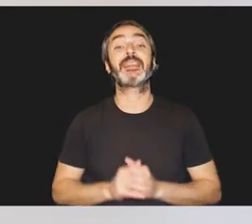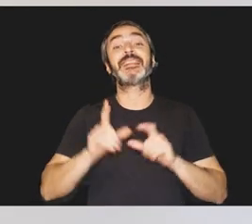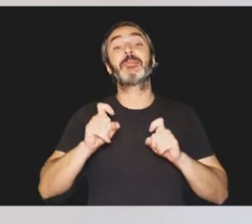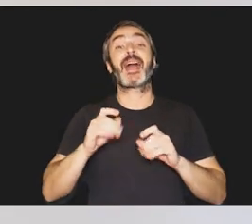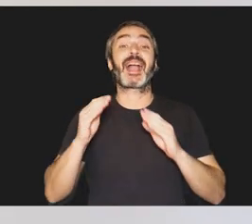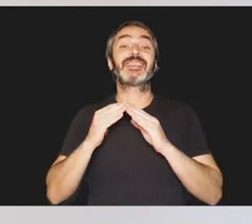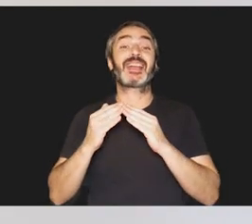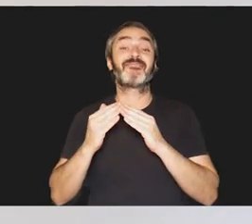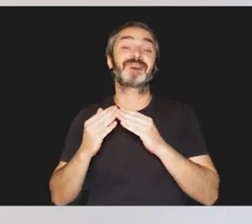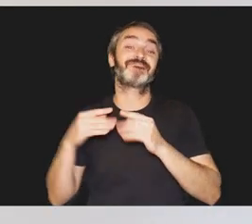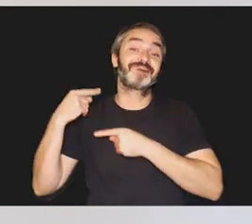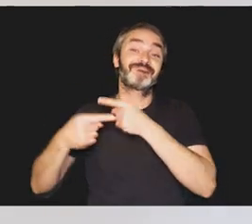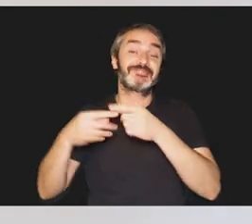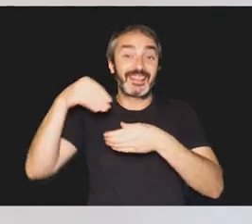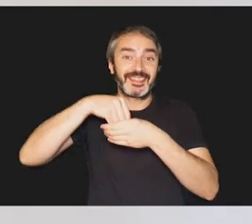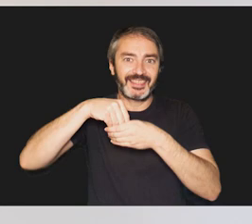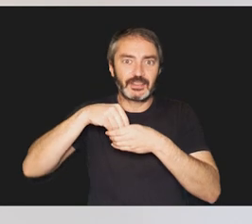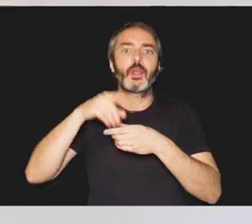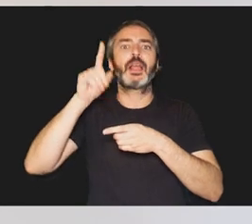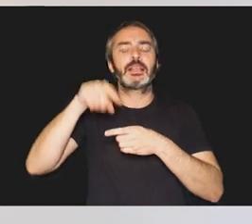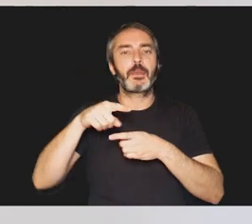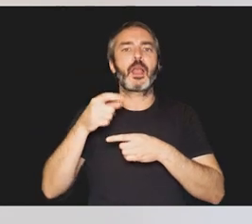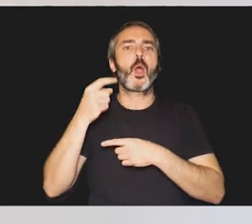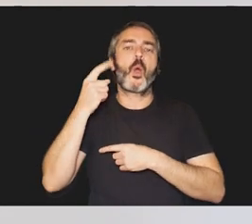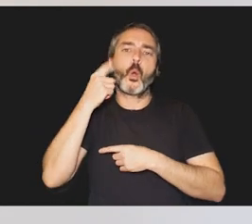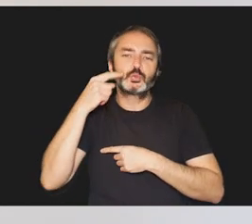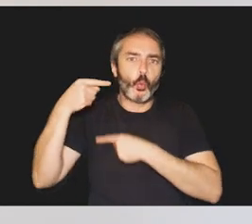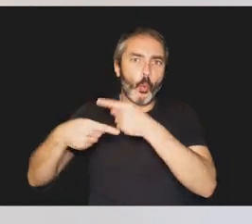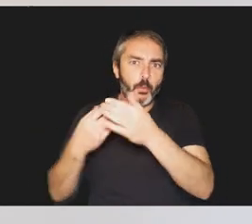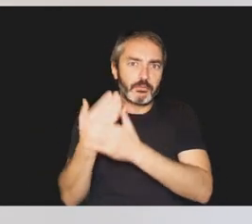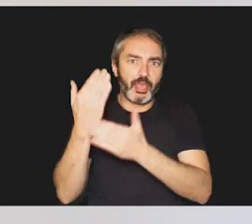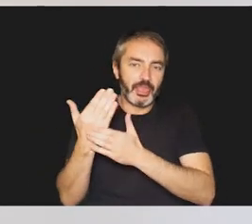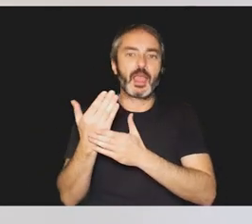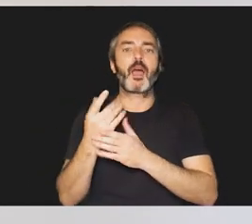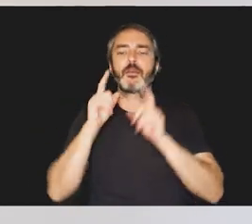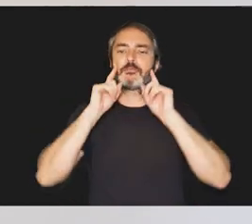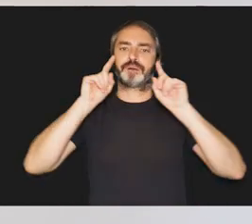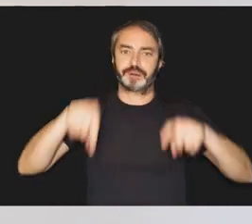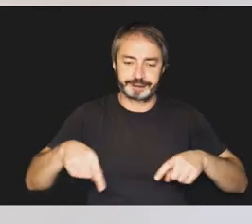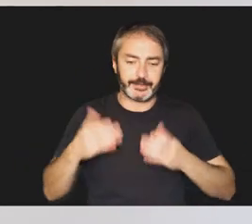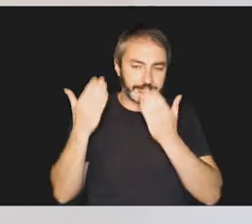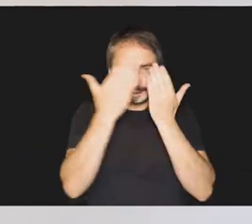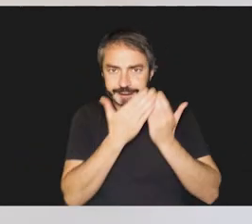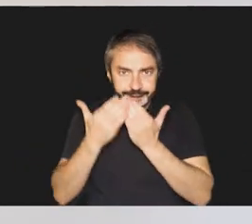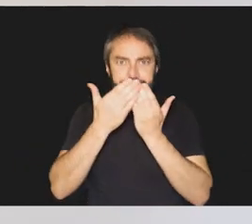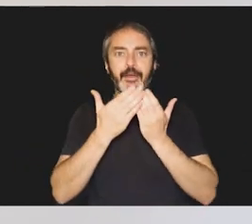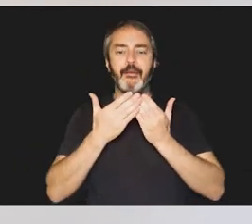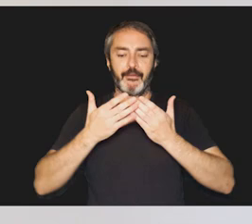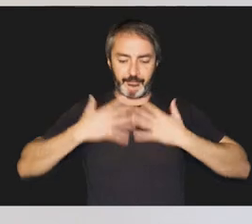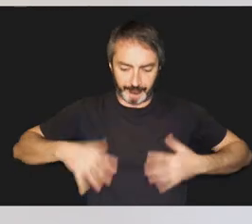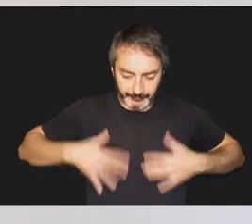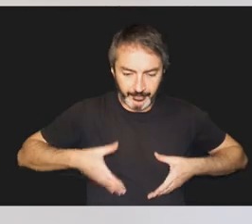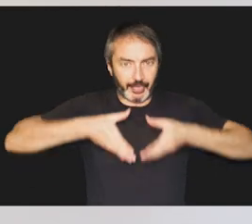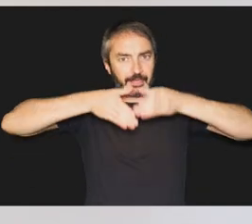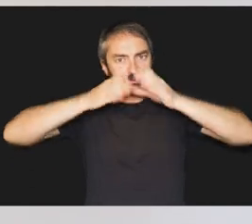rutinas del hogar, la mediación permitirá establecer unos hábitos para el día a día, levantarse por la mañana, asearse, vestirse,